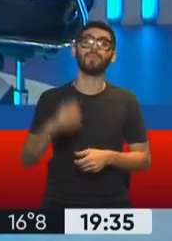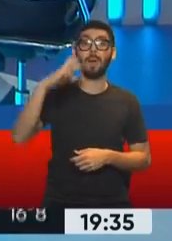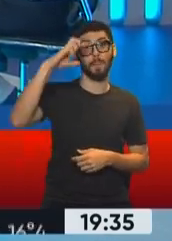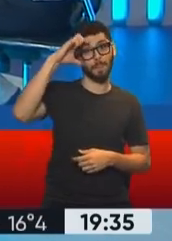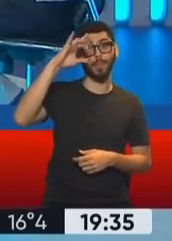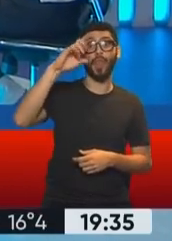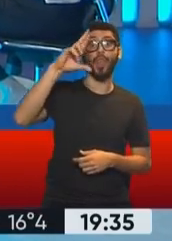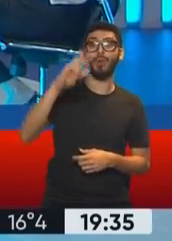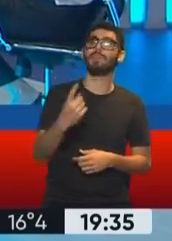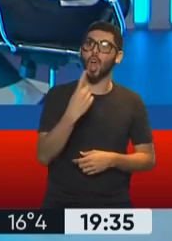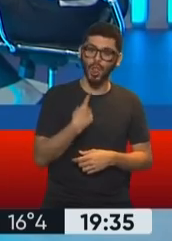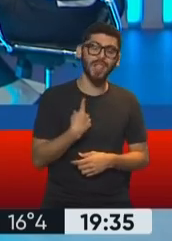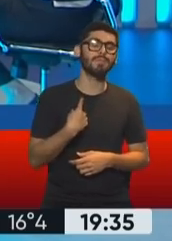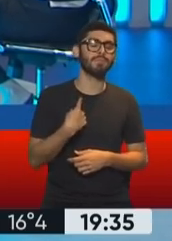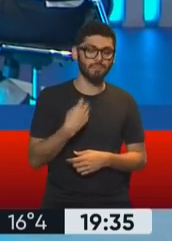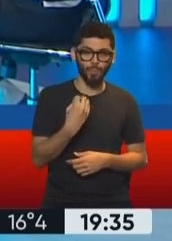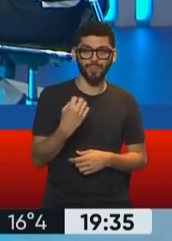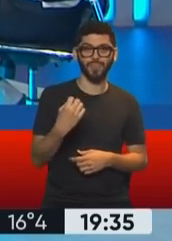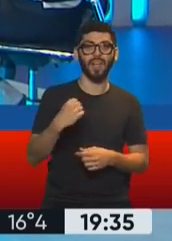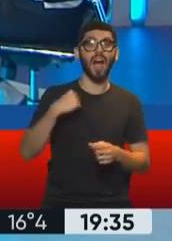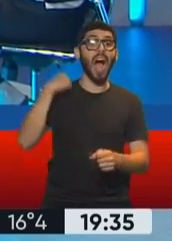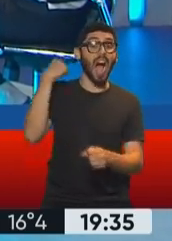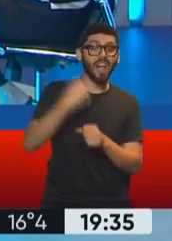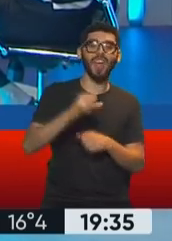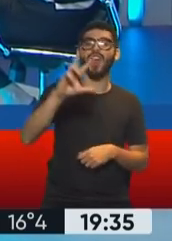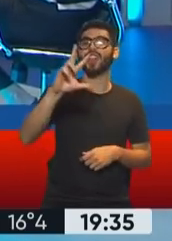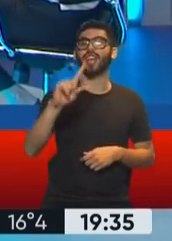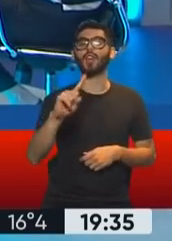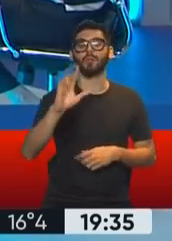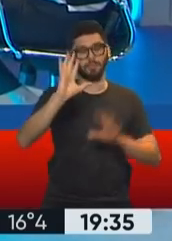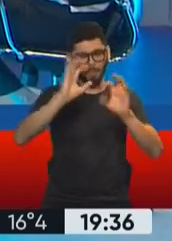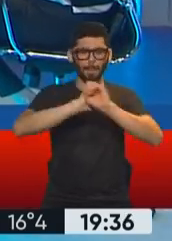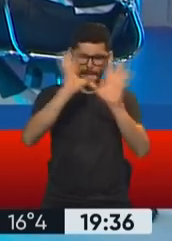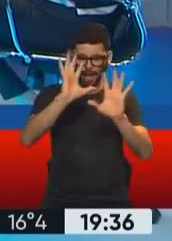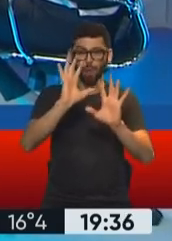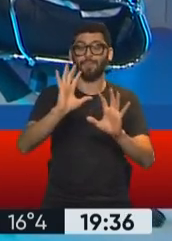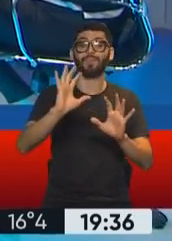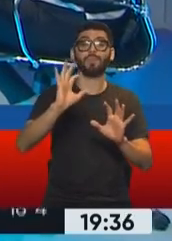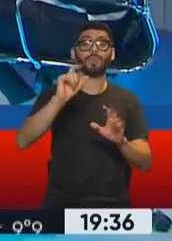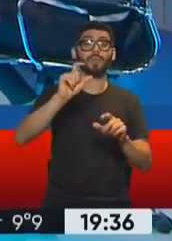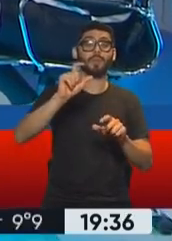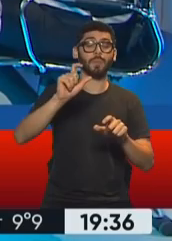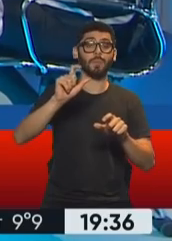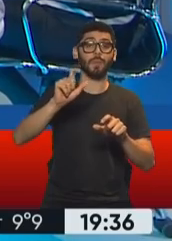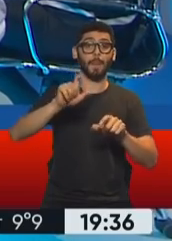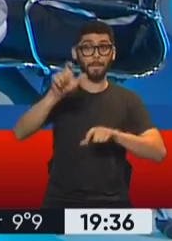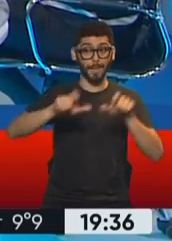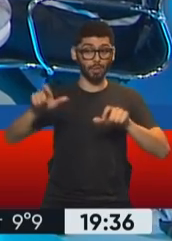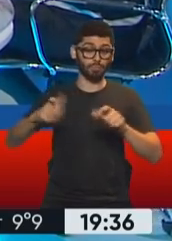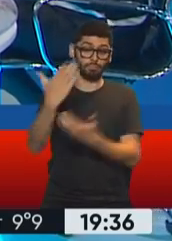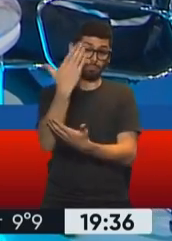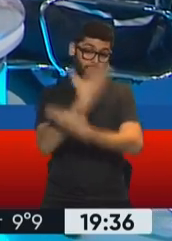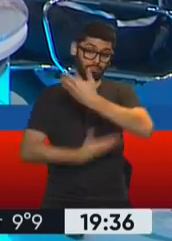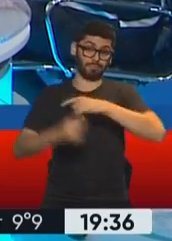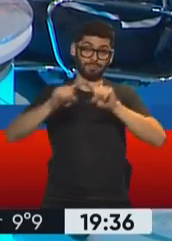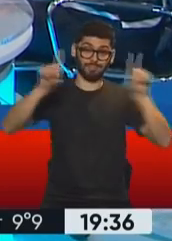pregunta. Está renovado hasta el 31 de agosto, el tiempo, el plazo, mejor dicho. Todos los que tienen certificado único de